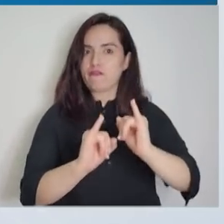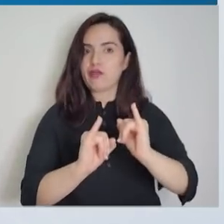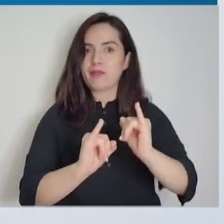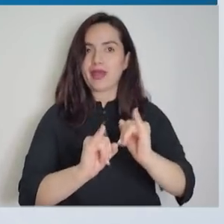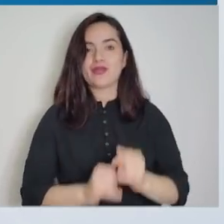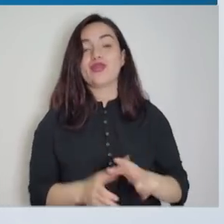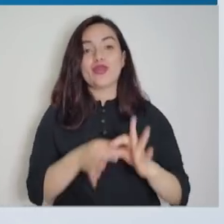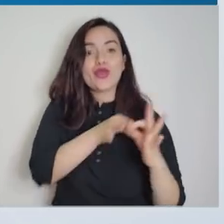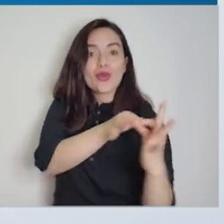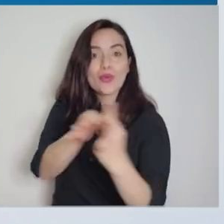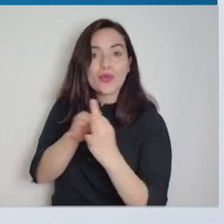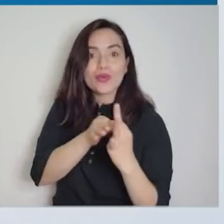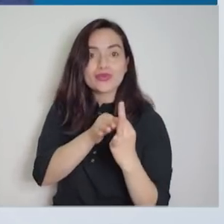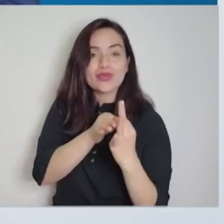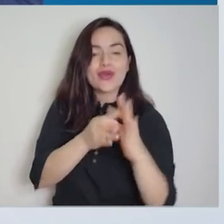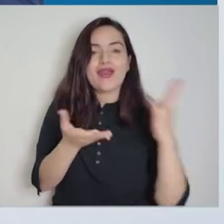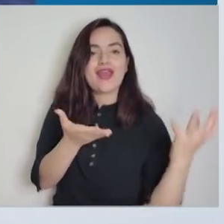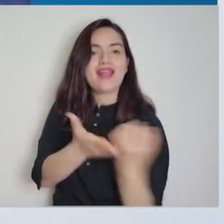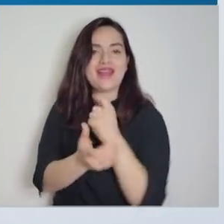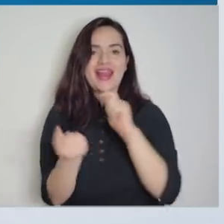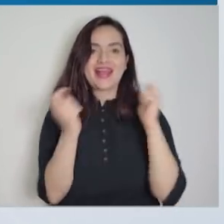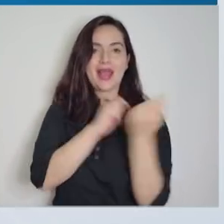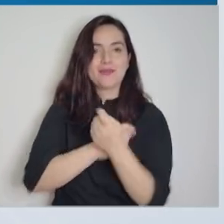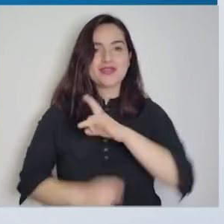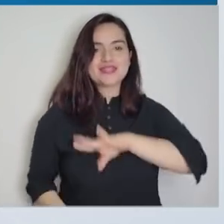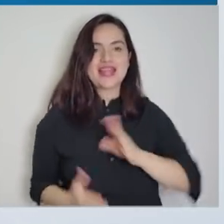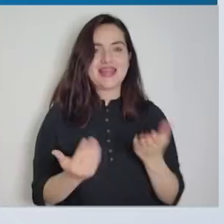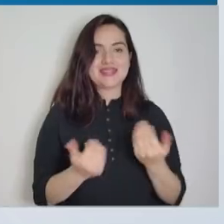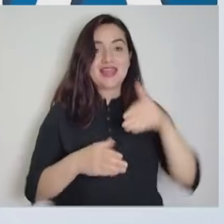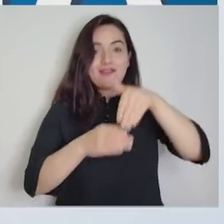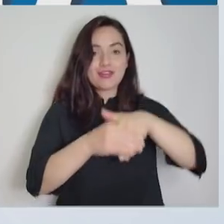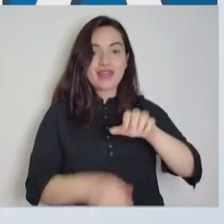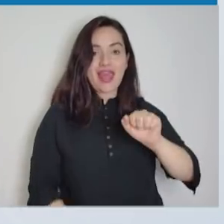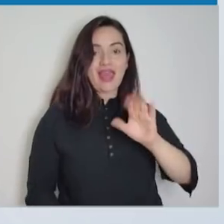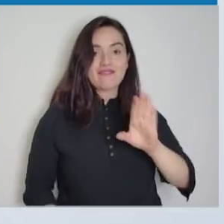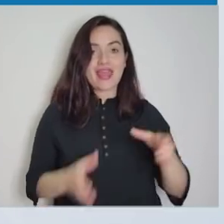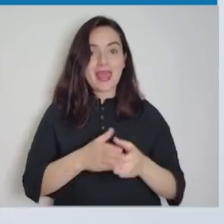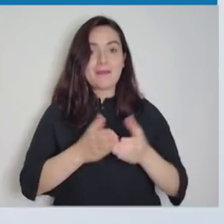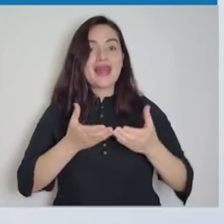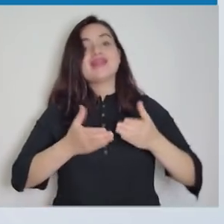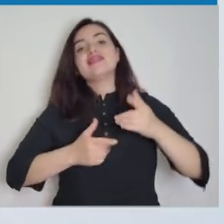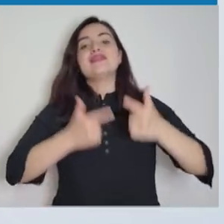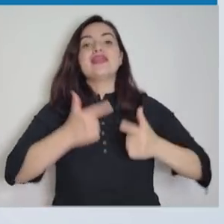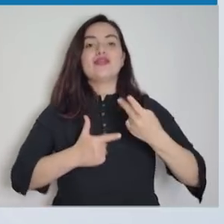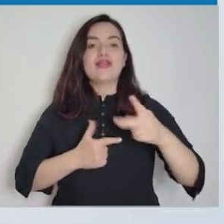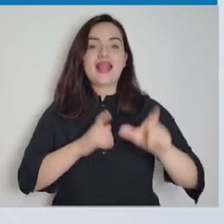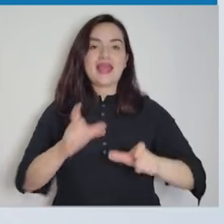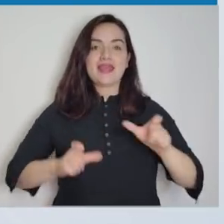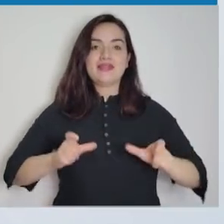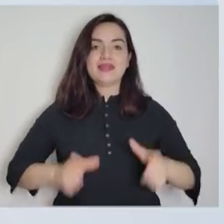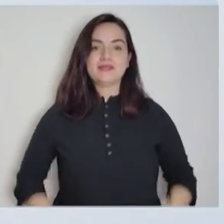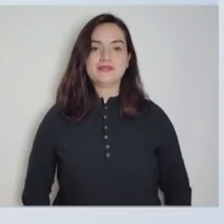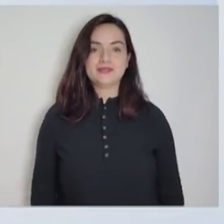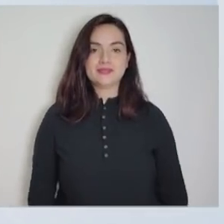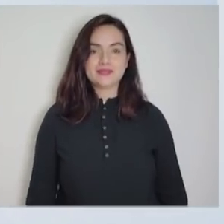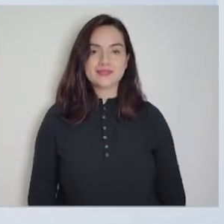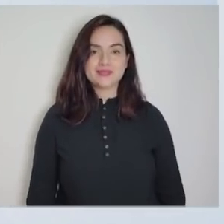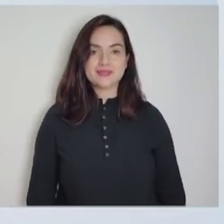Vota informadamente. Para que juntos logremos el cambio que Chile necesita. Vota A-B del Partido de la Gente.